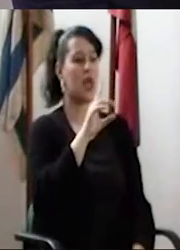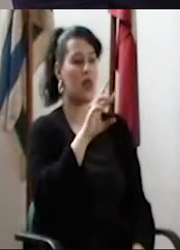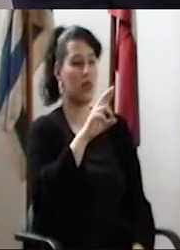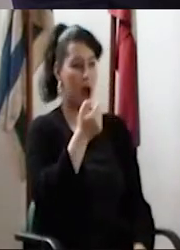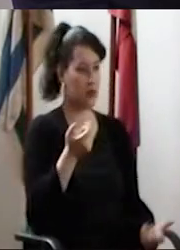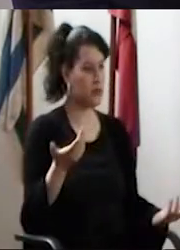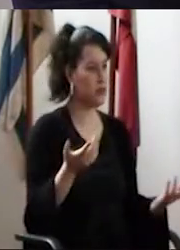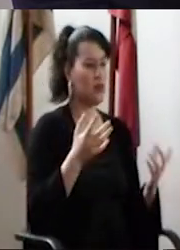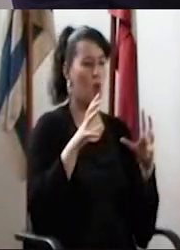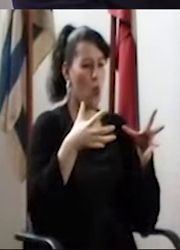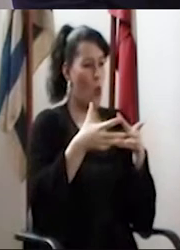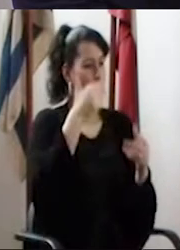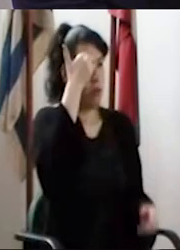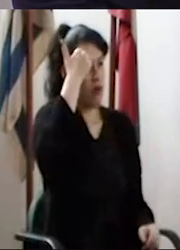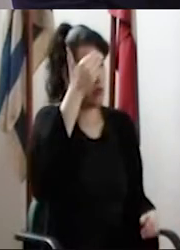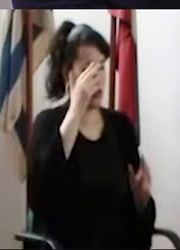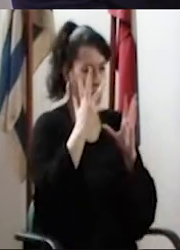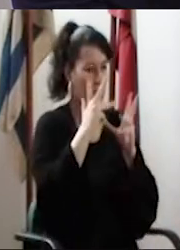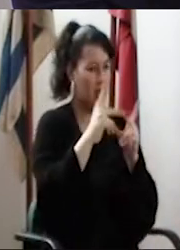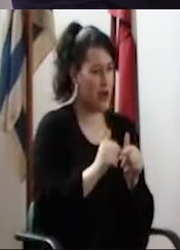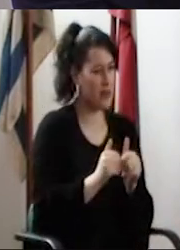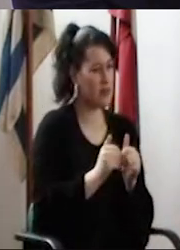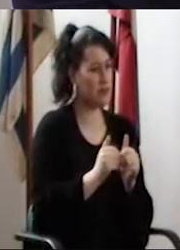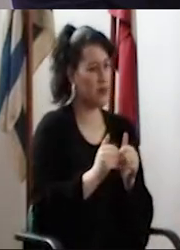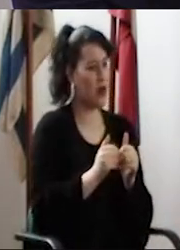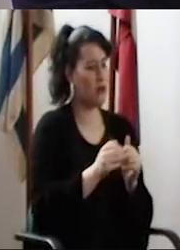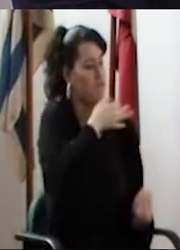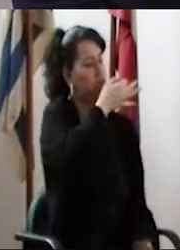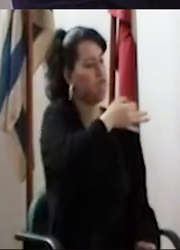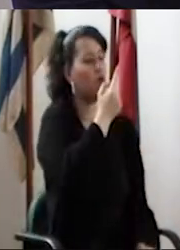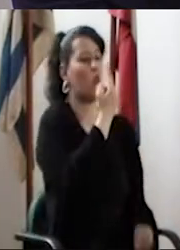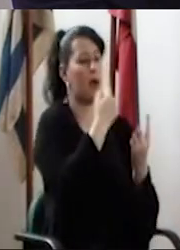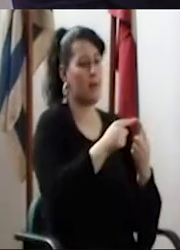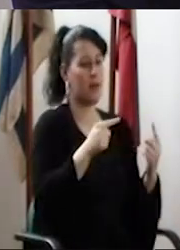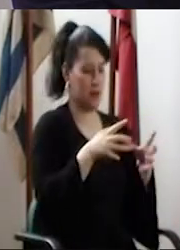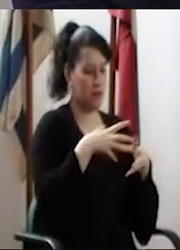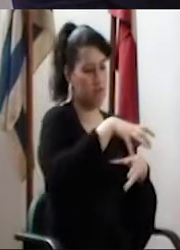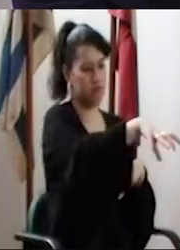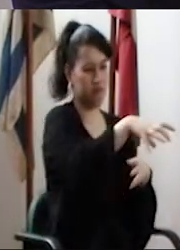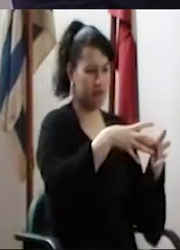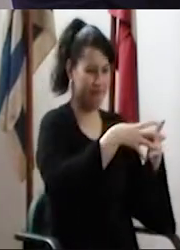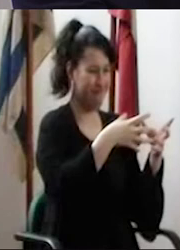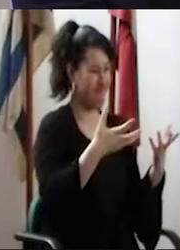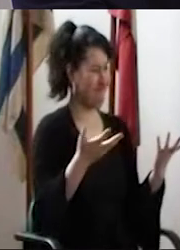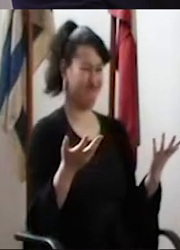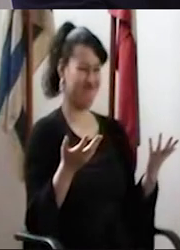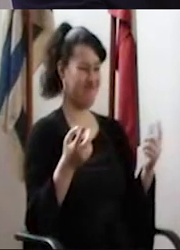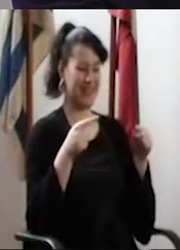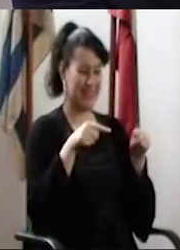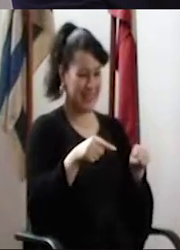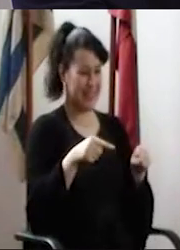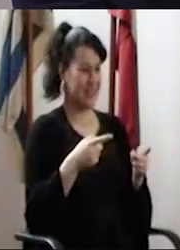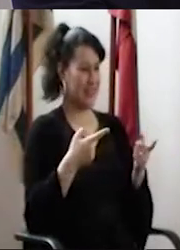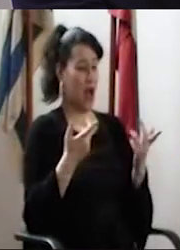No puede ser que los grupos docentes se organizen en base a que van a dictar tal materia. Eso